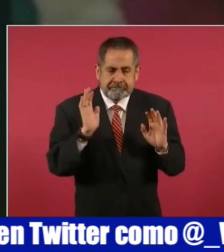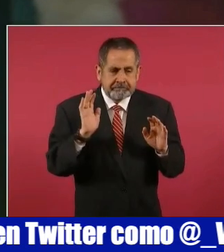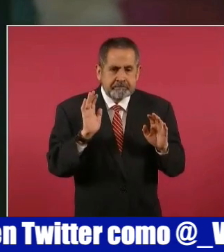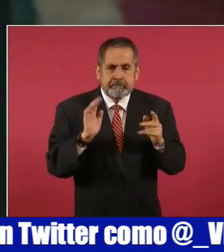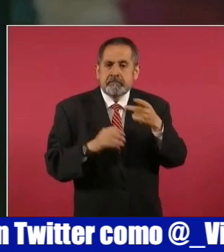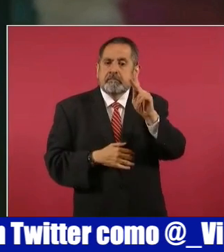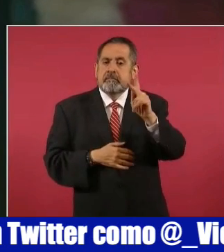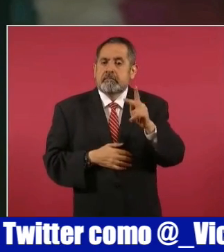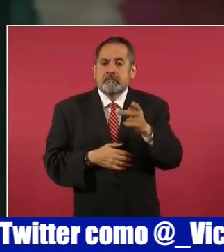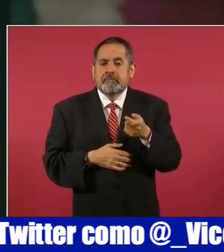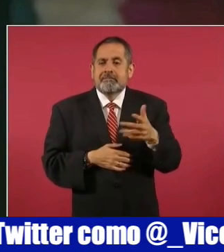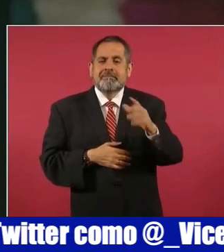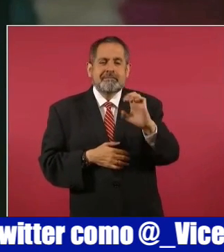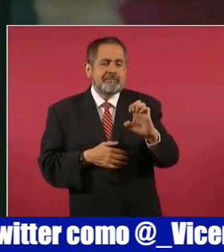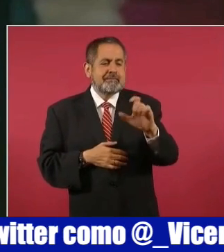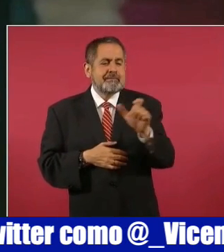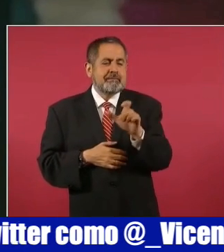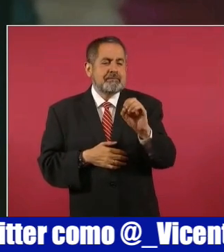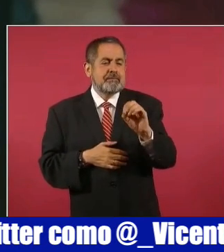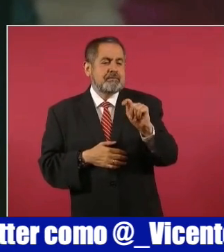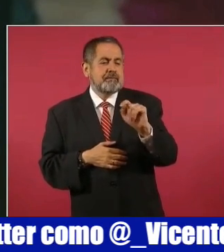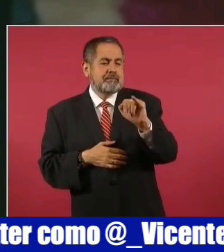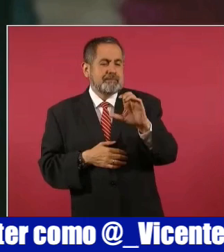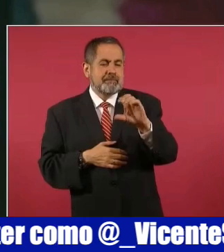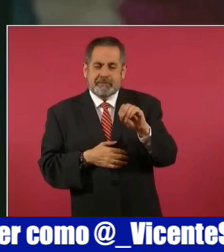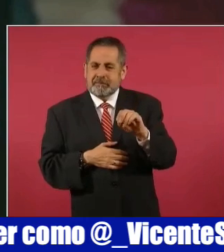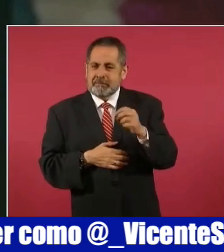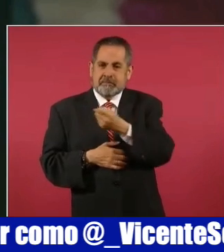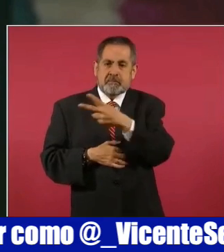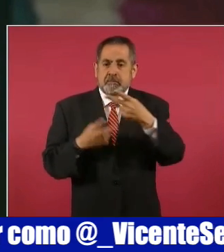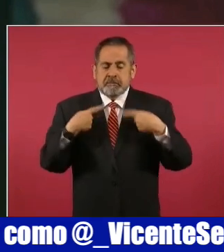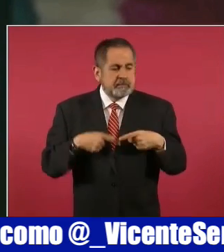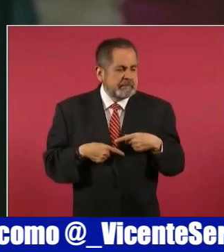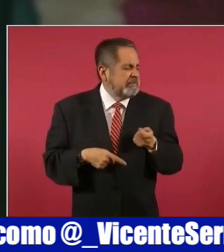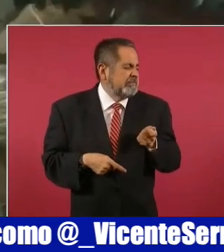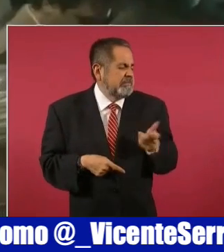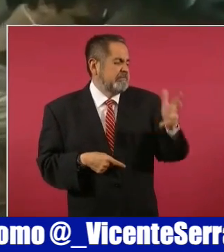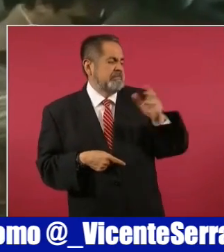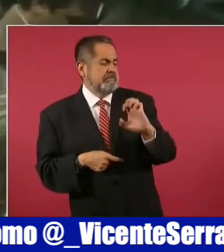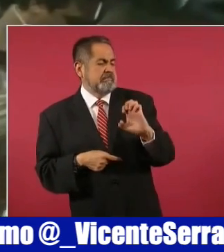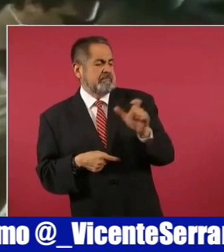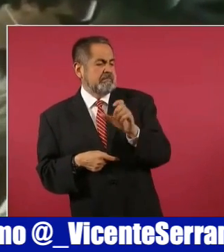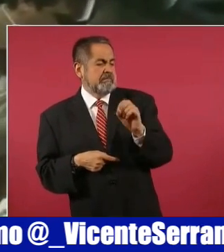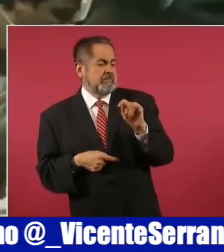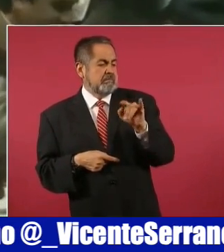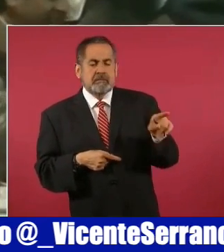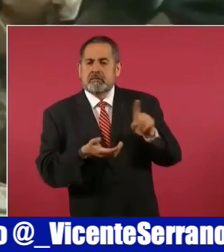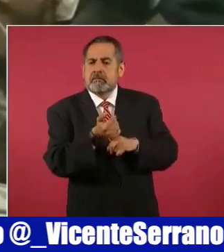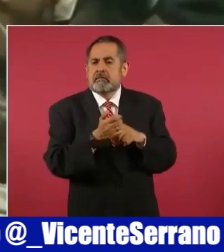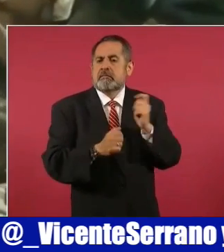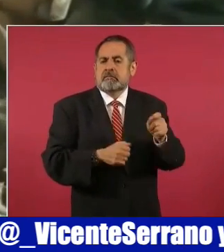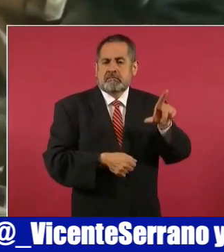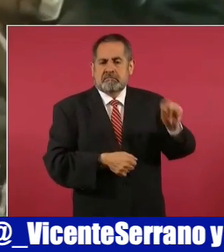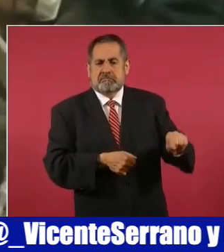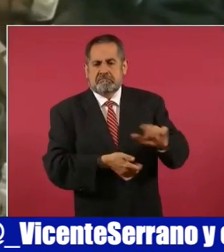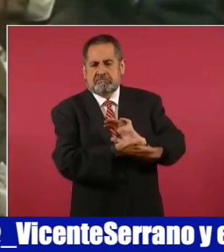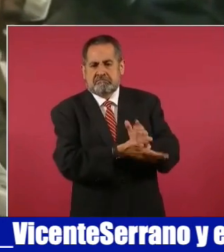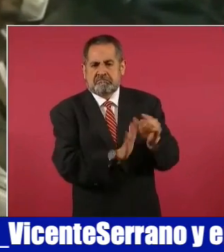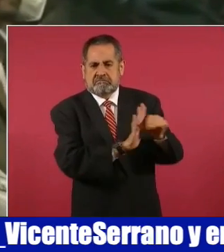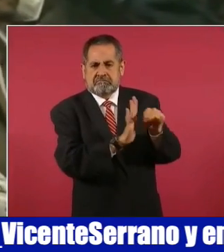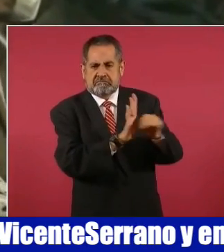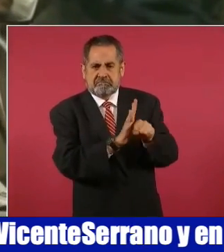Pero el adjetivo exótico para muchos continúa aún refiriendo de forma peyorativa